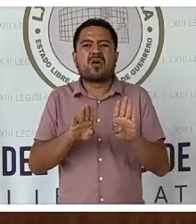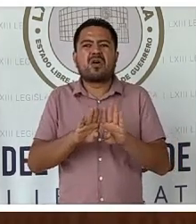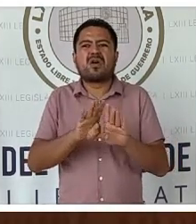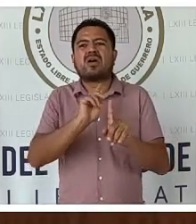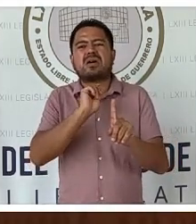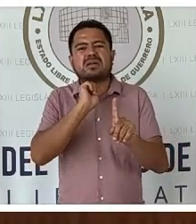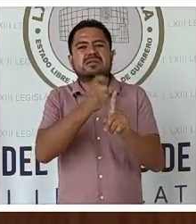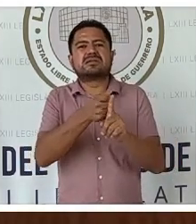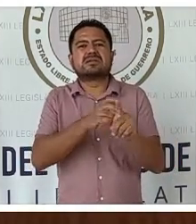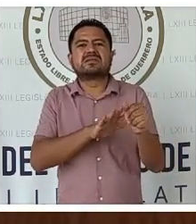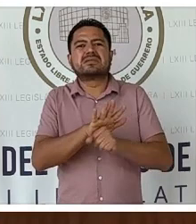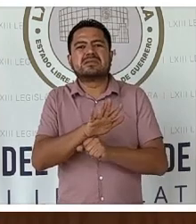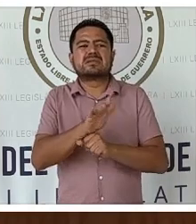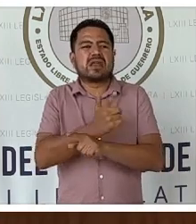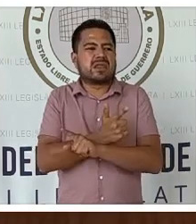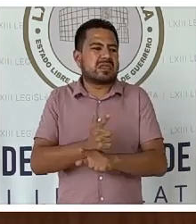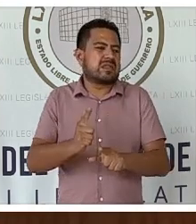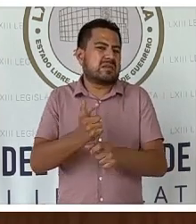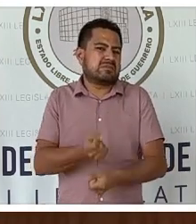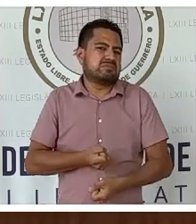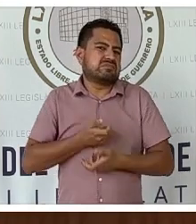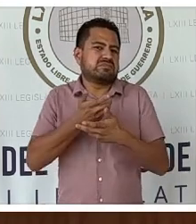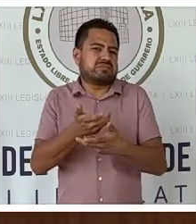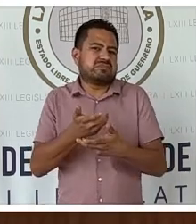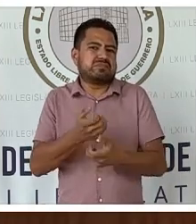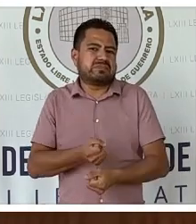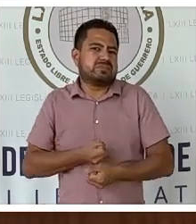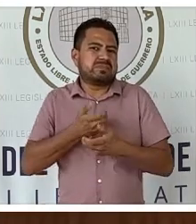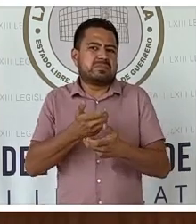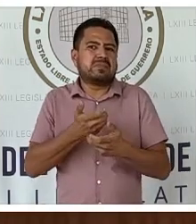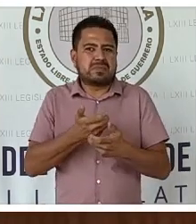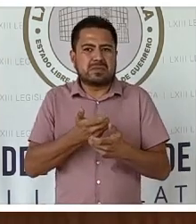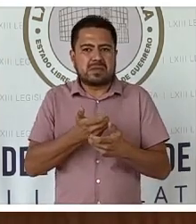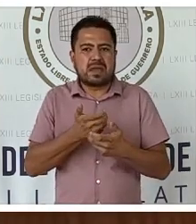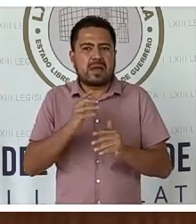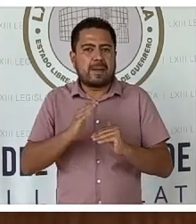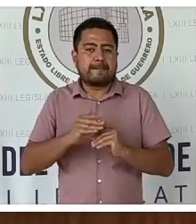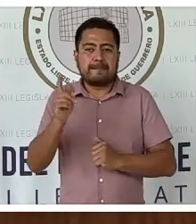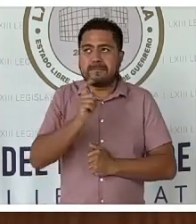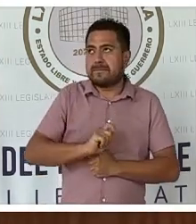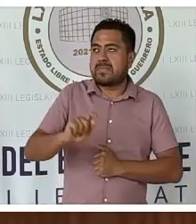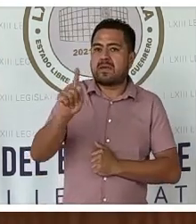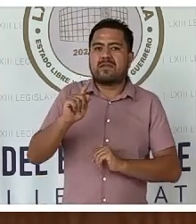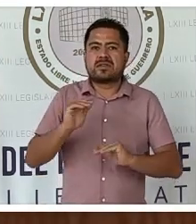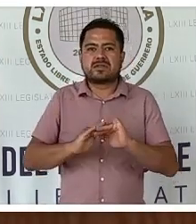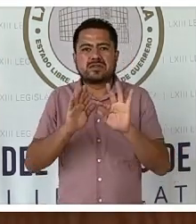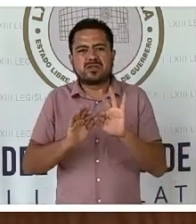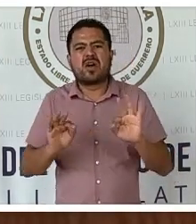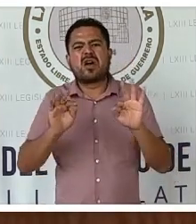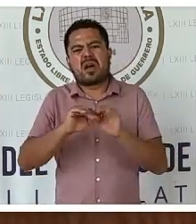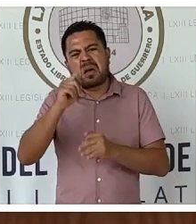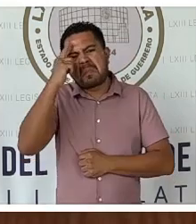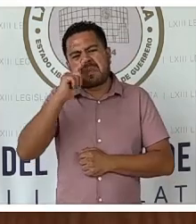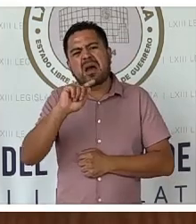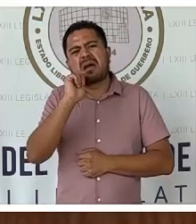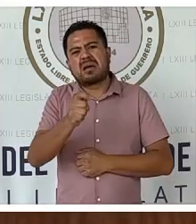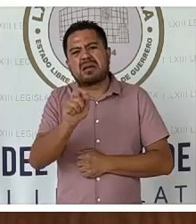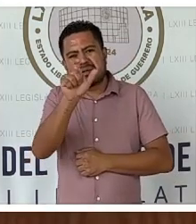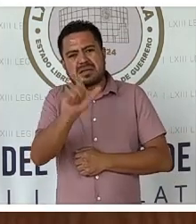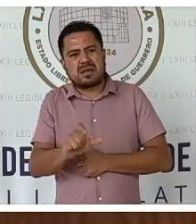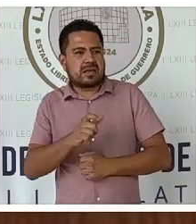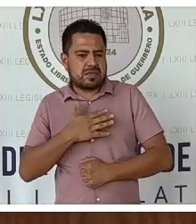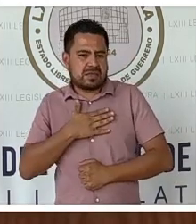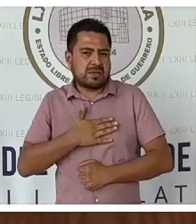de libertad de expresión es una profesión indispensable para una auténtica